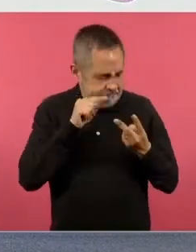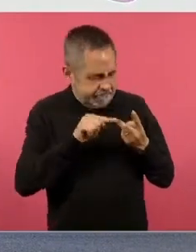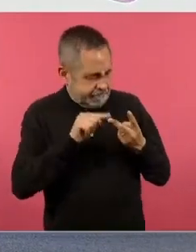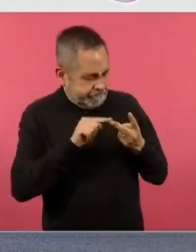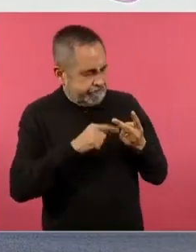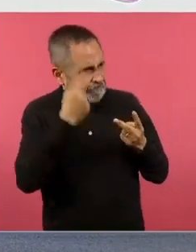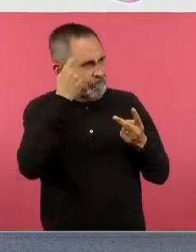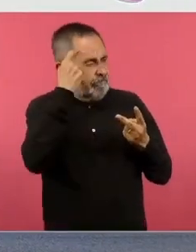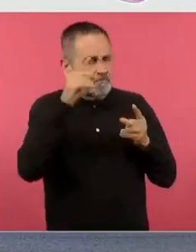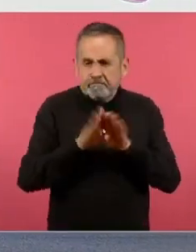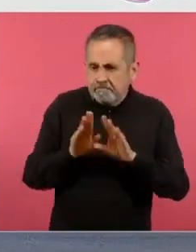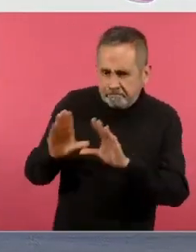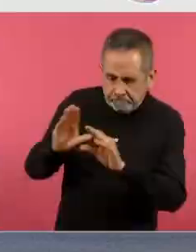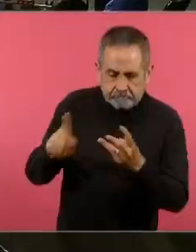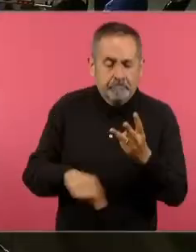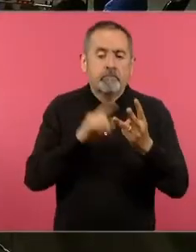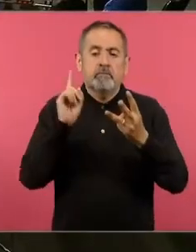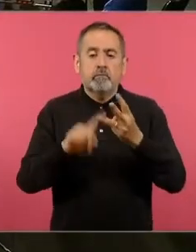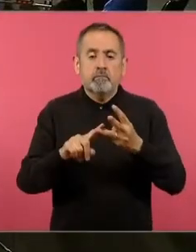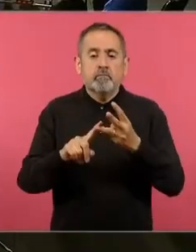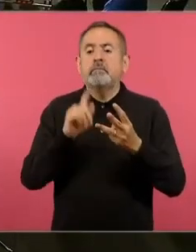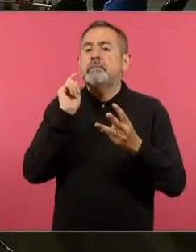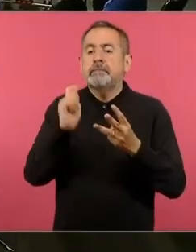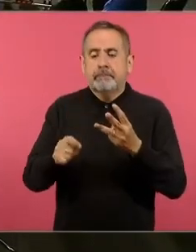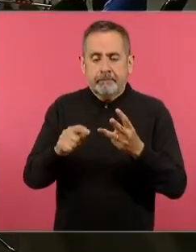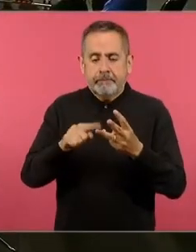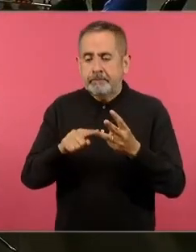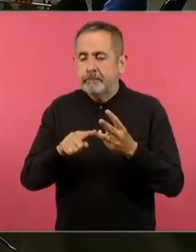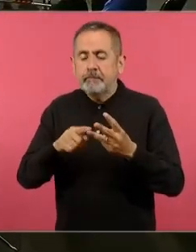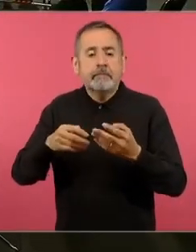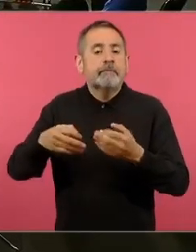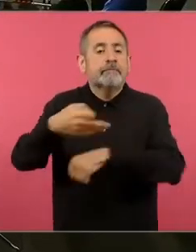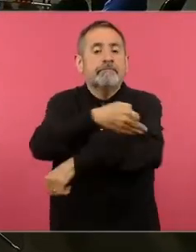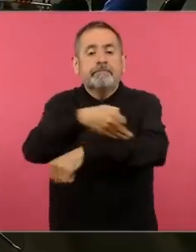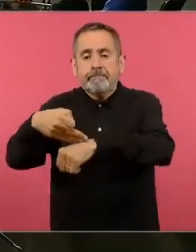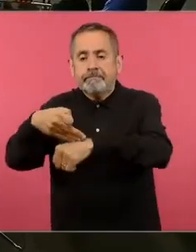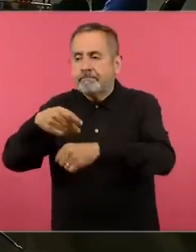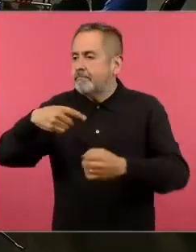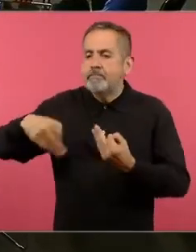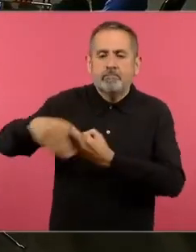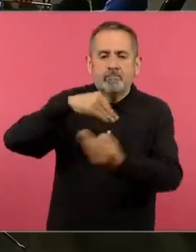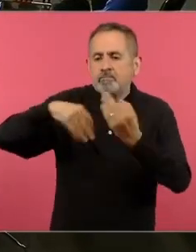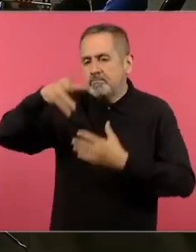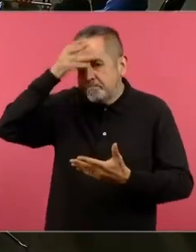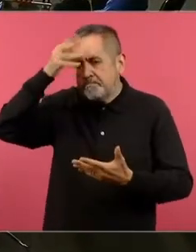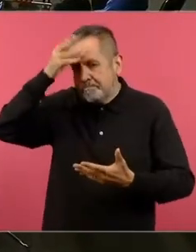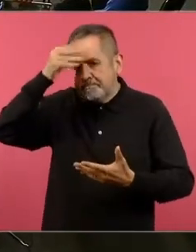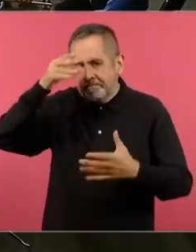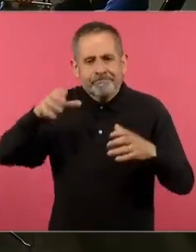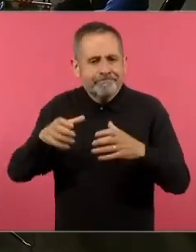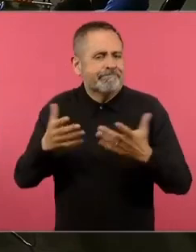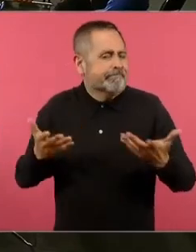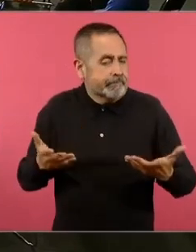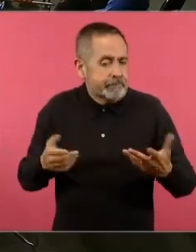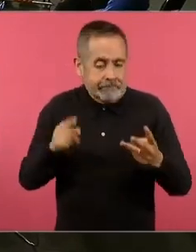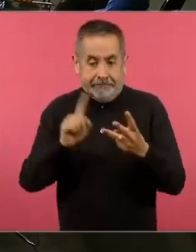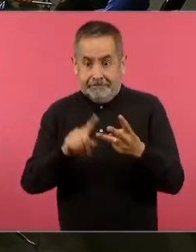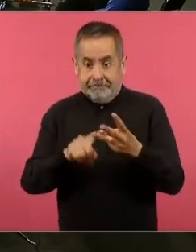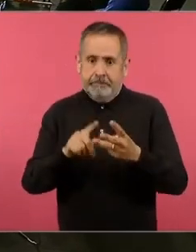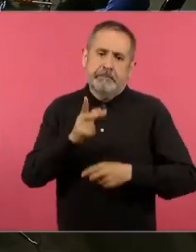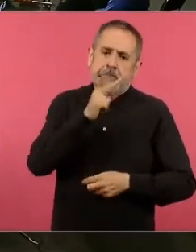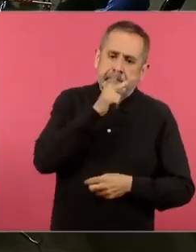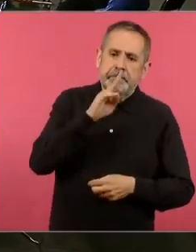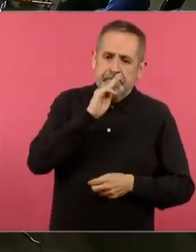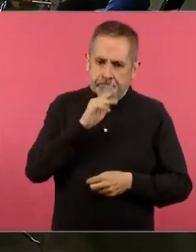y finalmente, situaciones para aprender en familia, que involucra directamente a madres